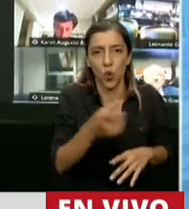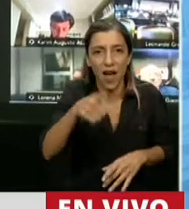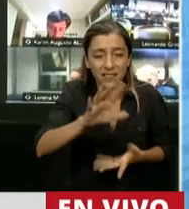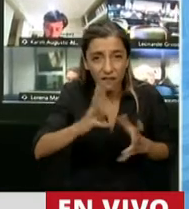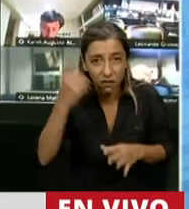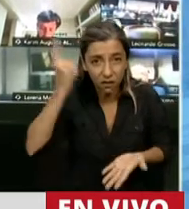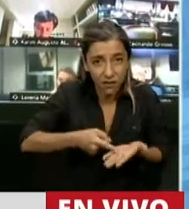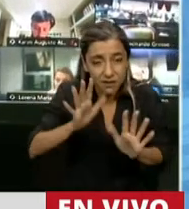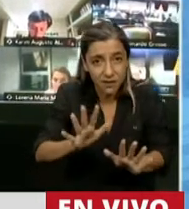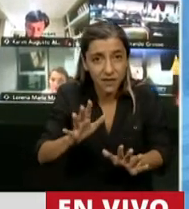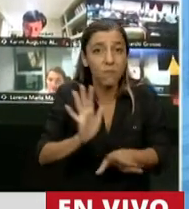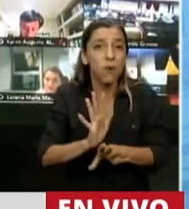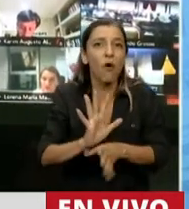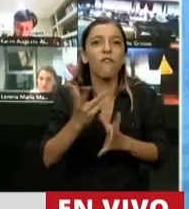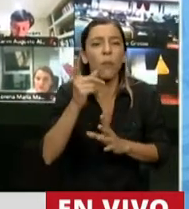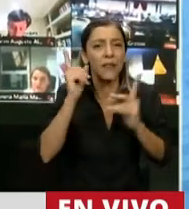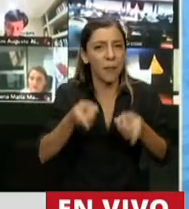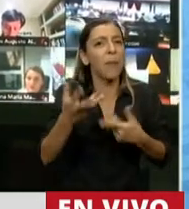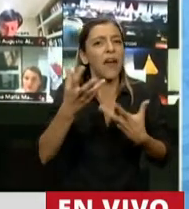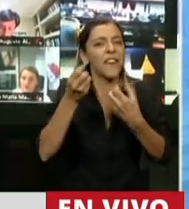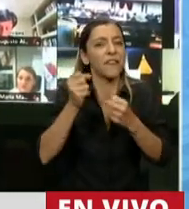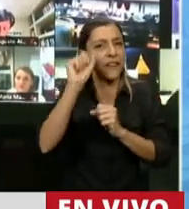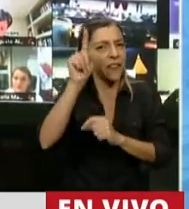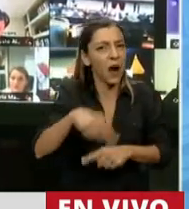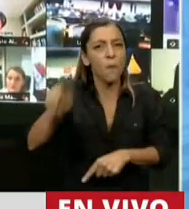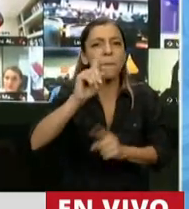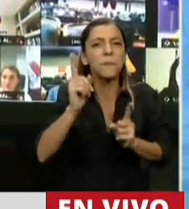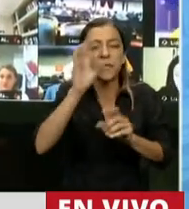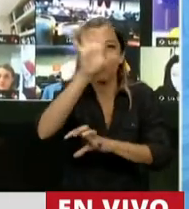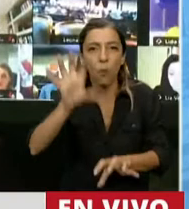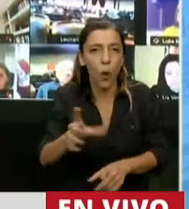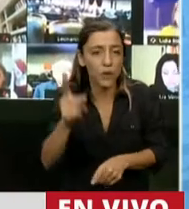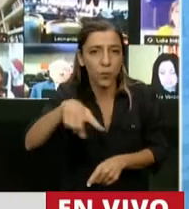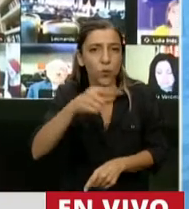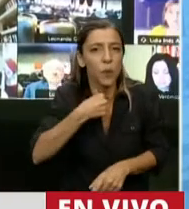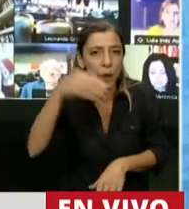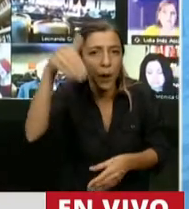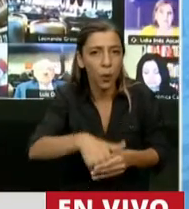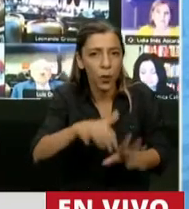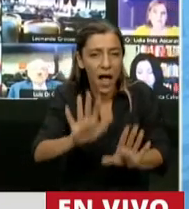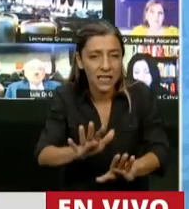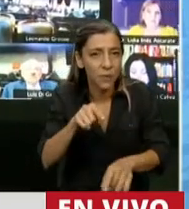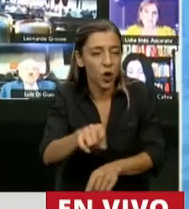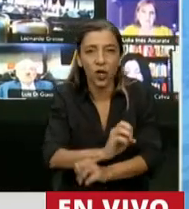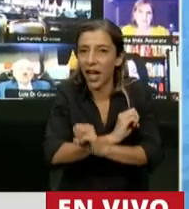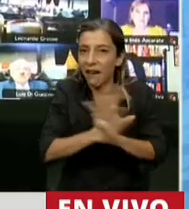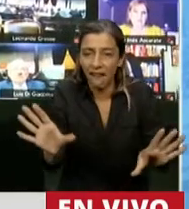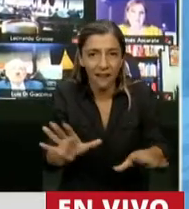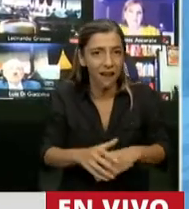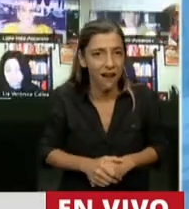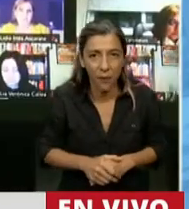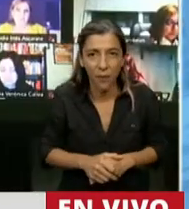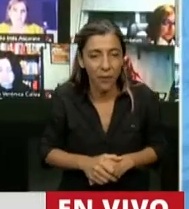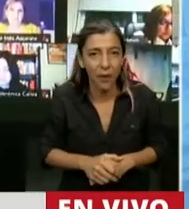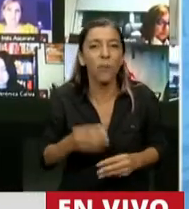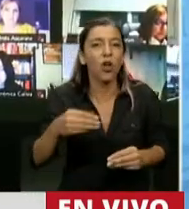decisión en defensa propia. Lo que están votando hoy, lo que están pretendiendo votar, es un precedente gravísimo que